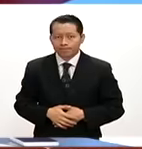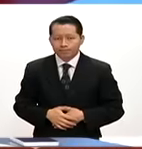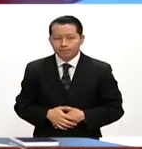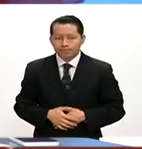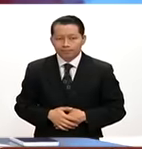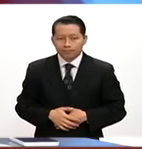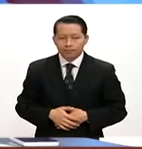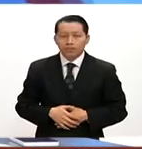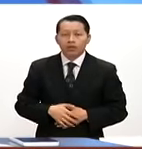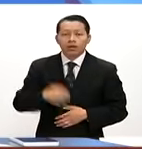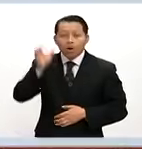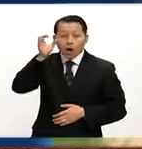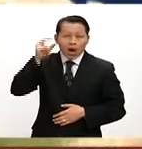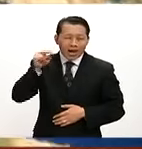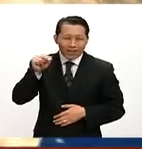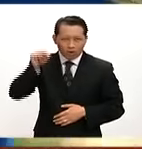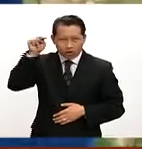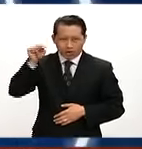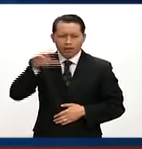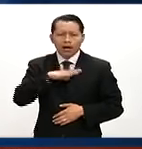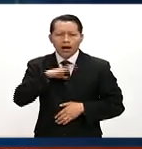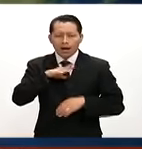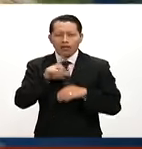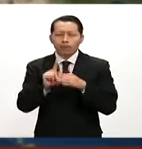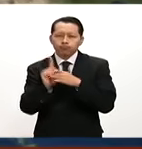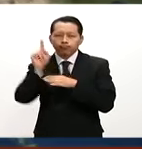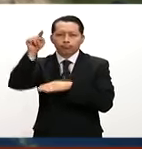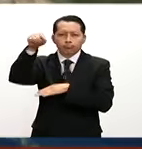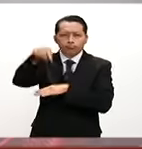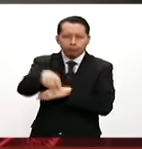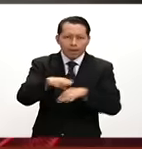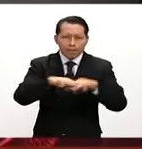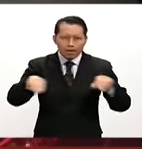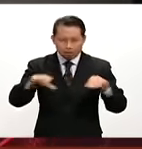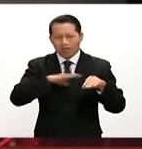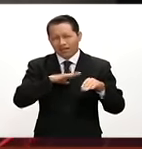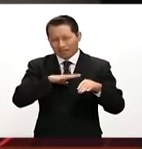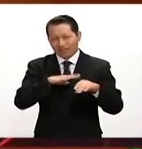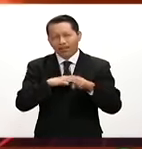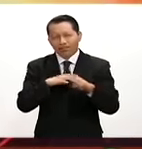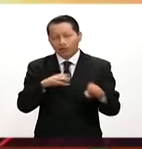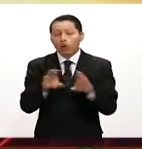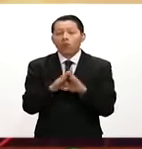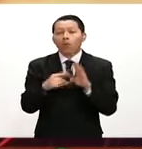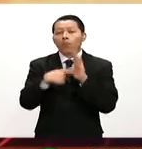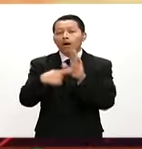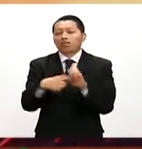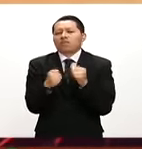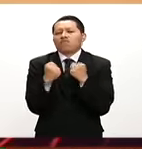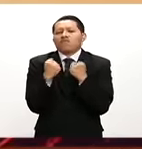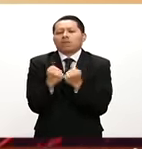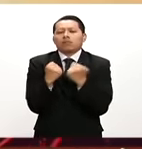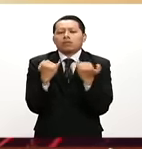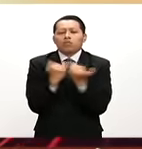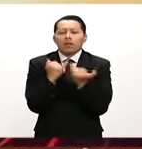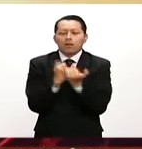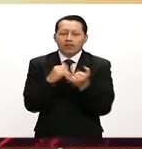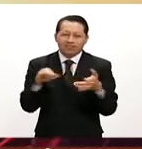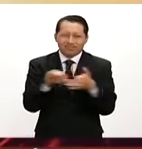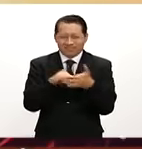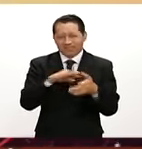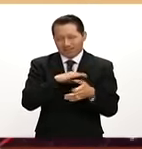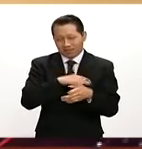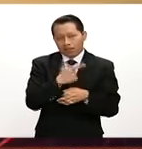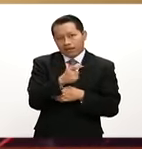Corea del Norte lanzó tres misiles balísticos al mar desde su costa este en una muestra de fuerza que coincidió con la cumbre del G20